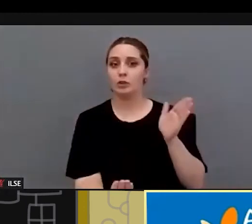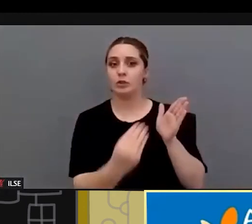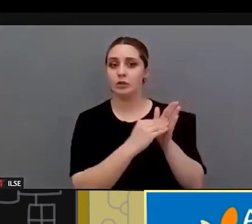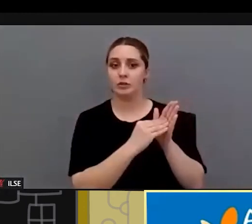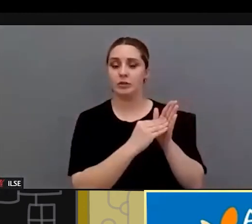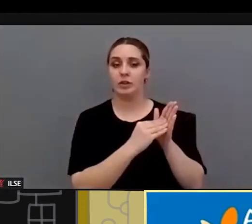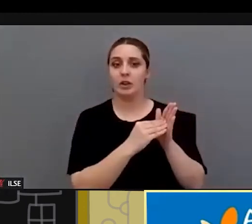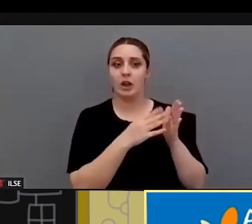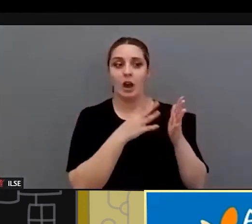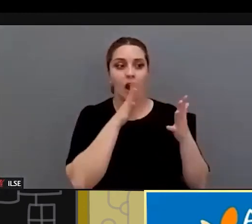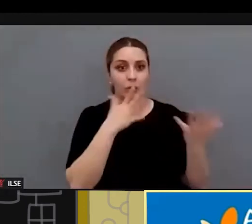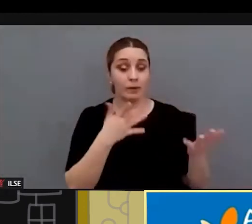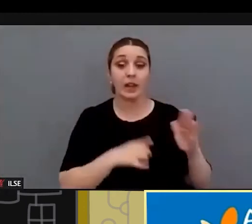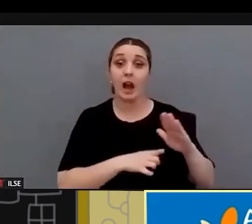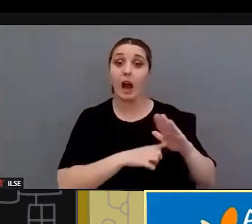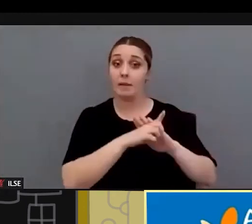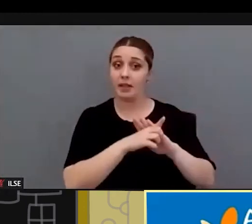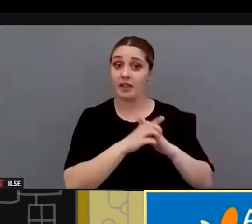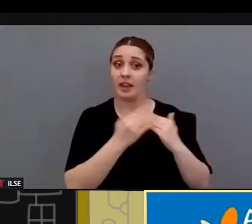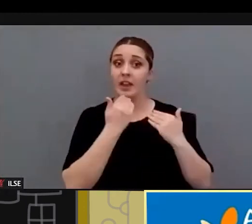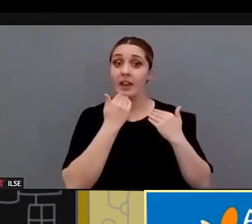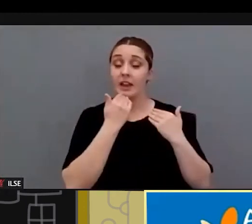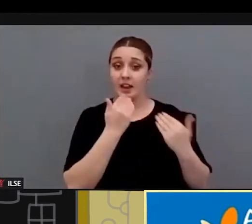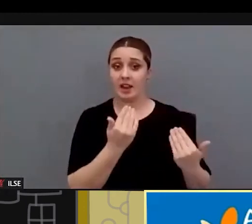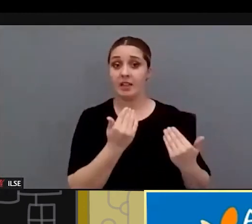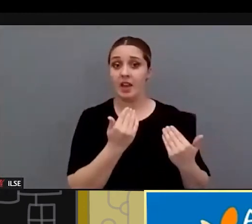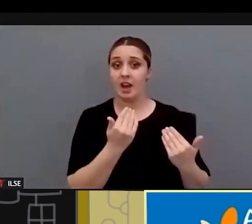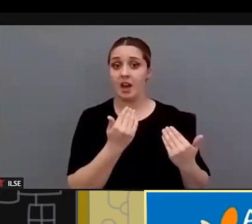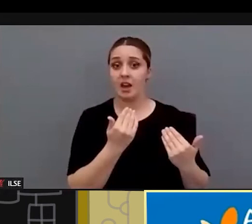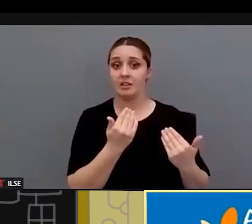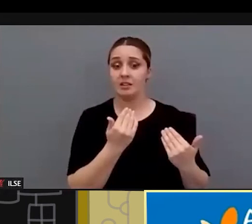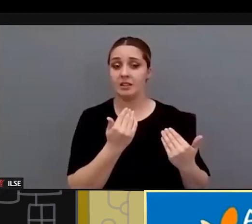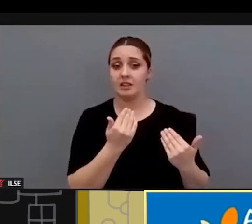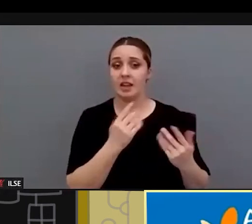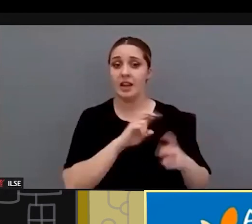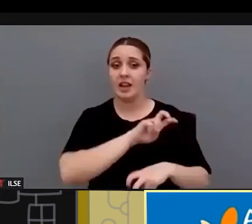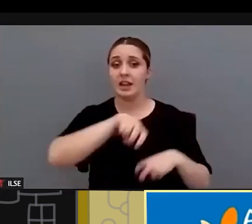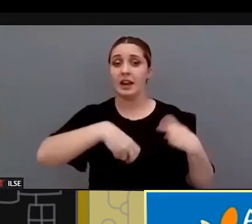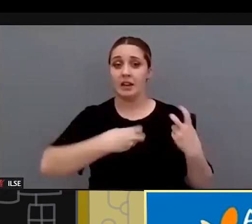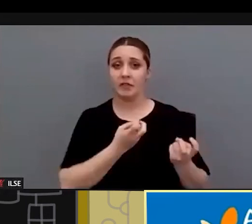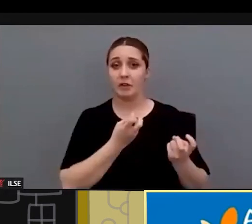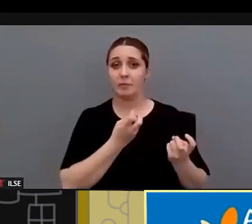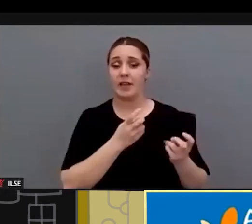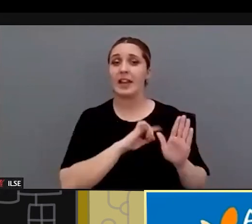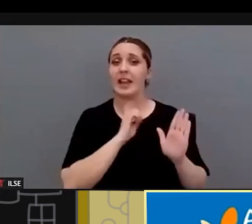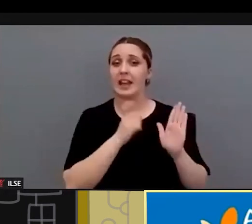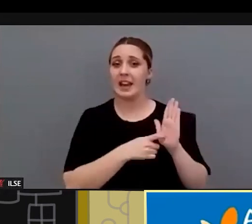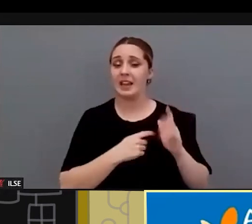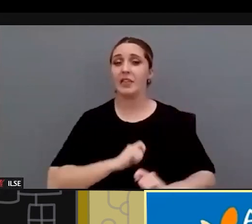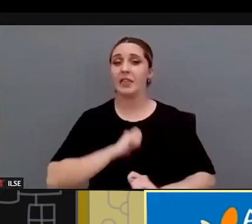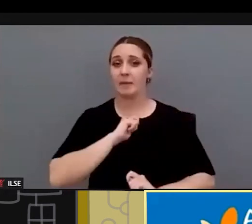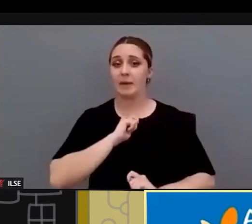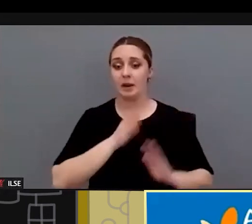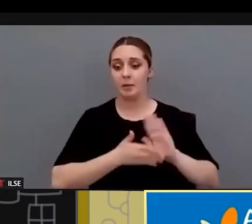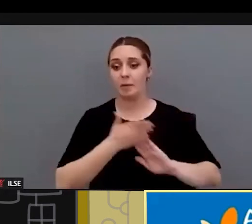a día de hoy hemos tenido el avance que ha venido de la mano de esta reforma de la legislación civil encaminada a las